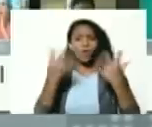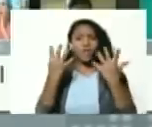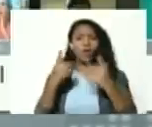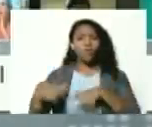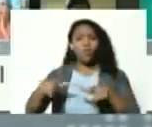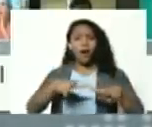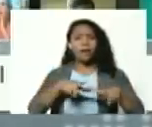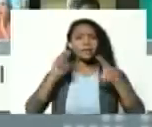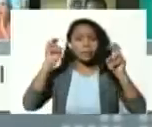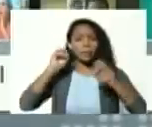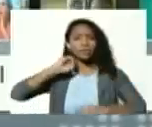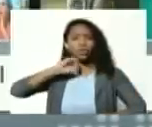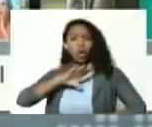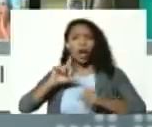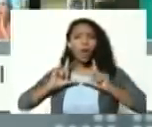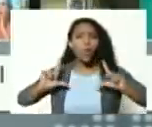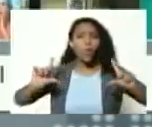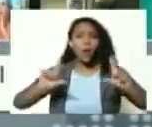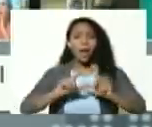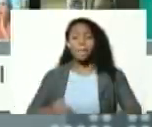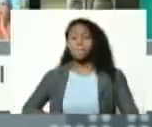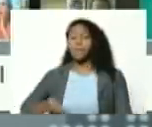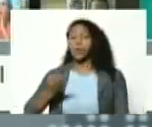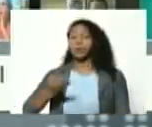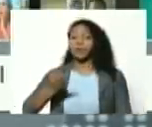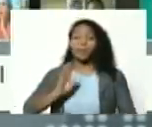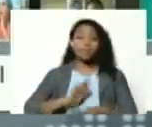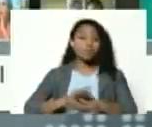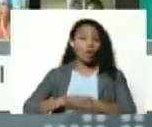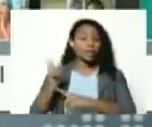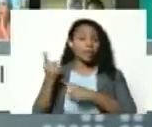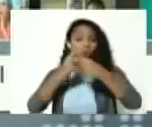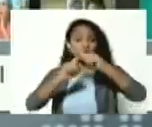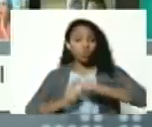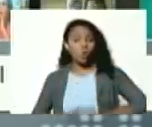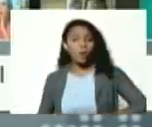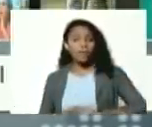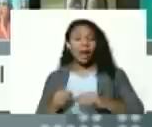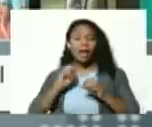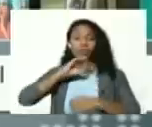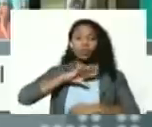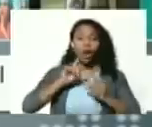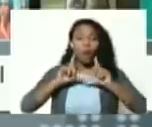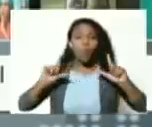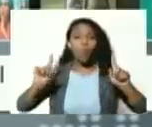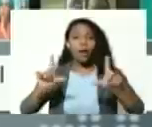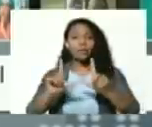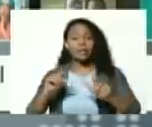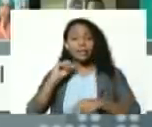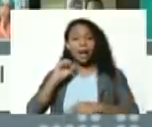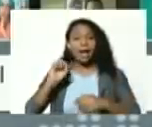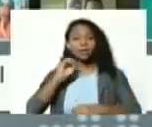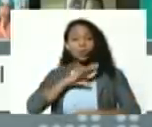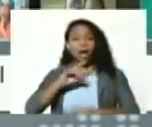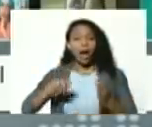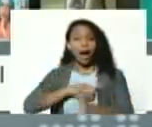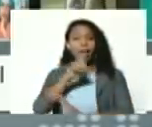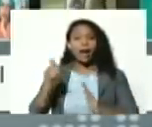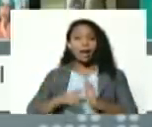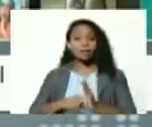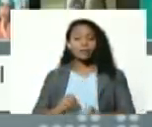las historias locales tan importantes porque es la suma de las historias locales la que da la historia general nacional